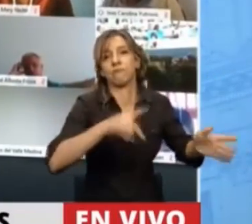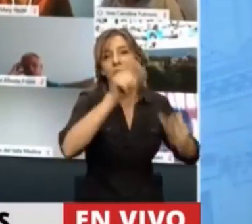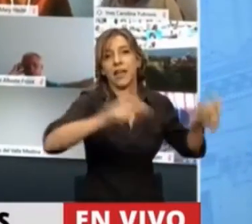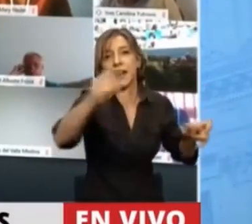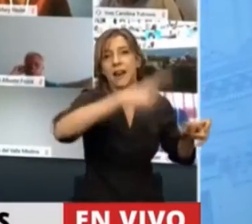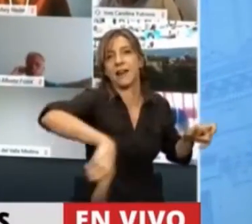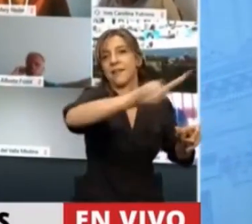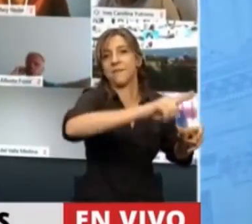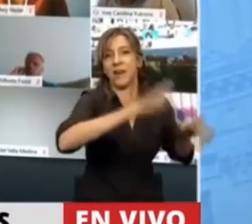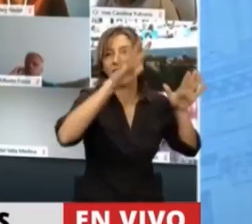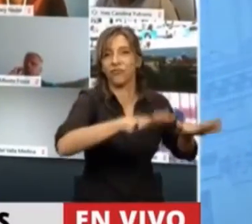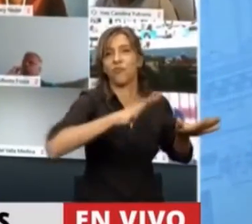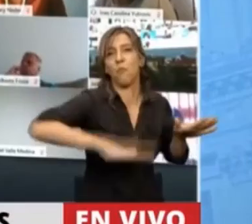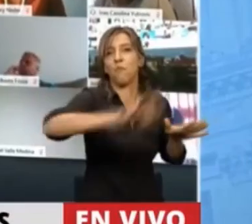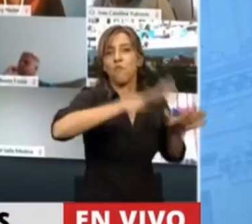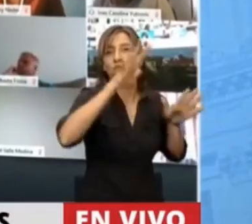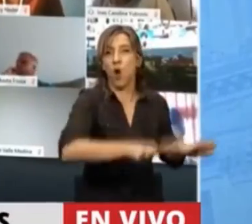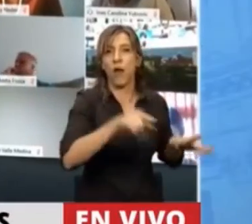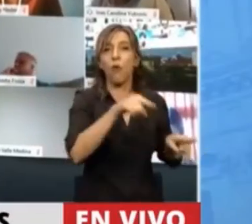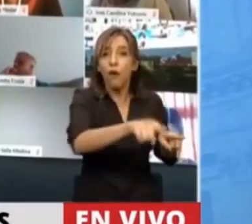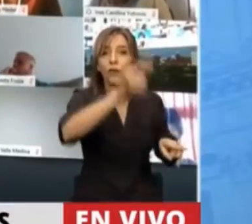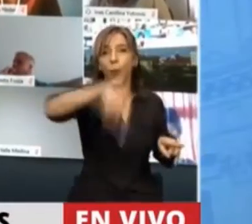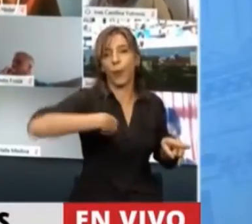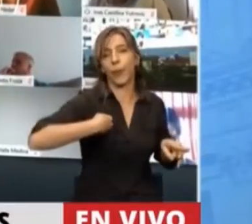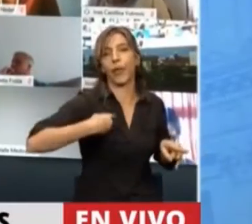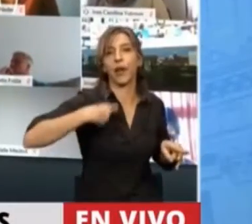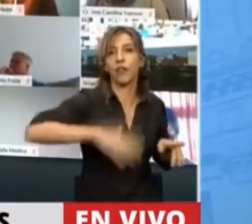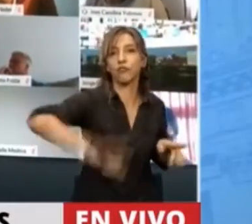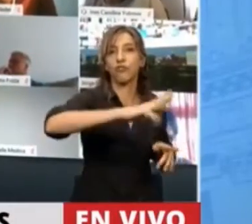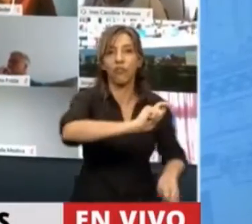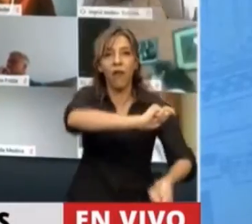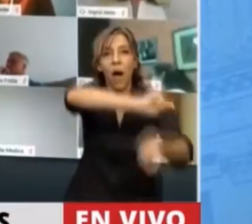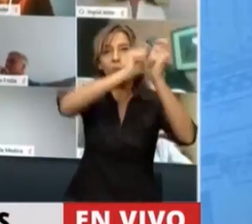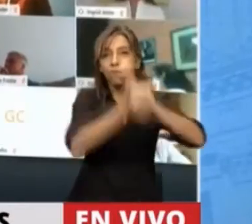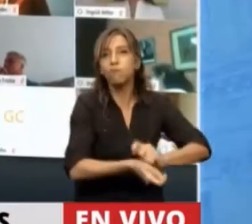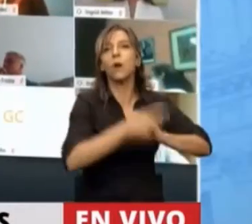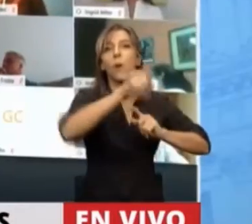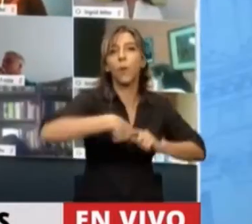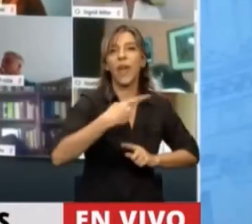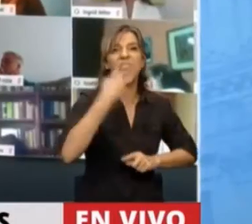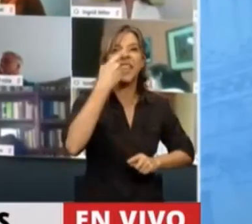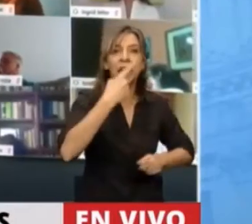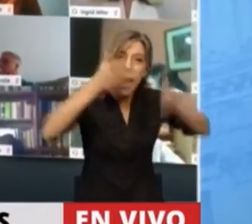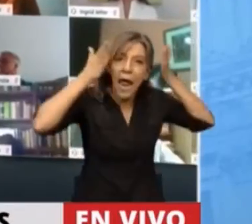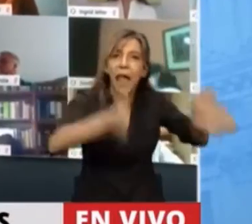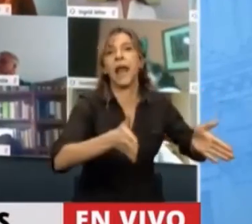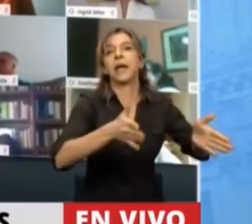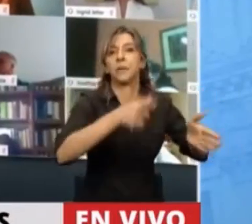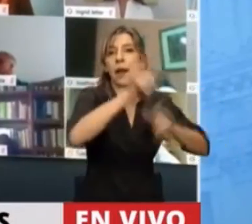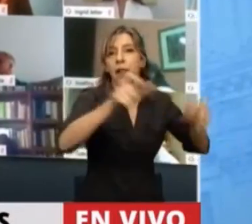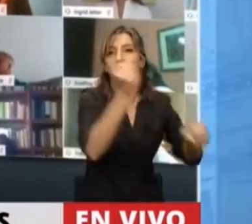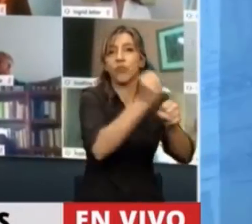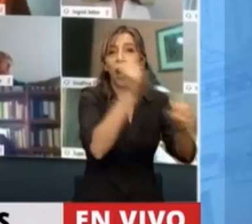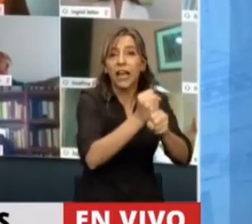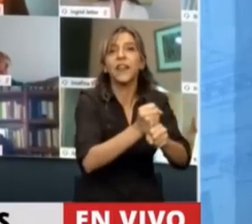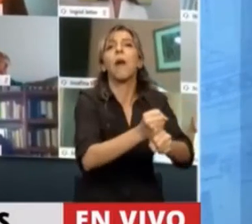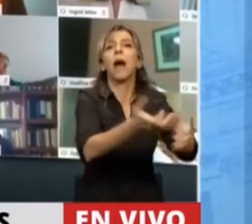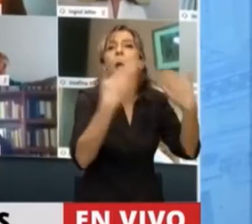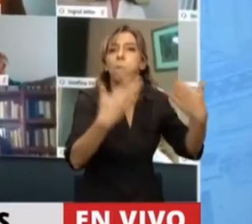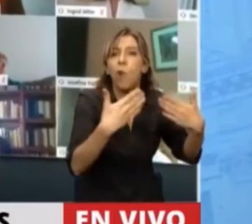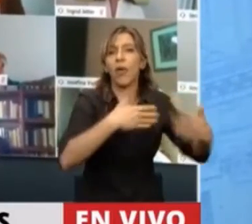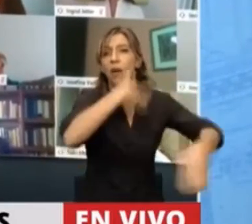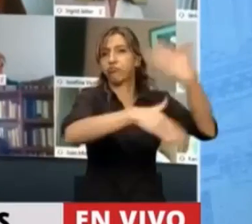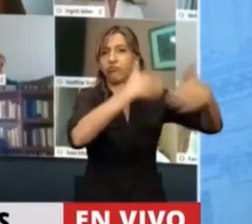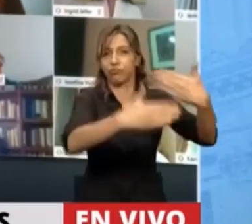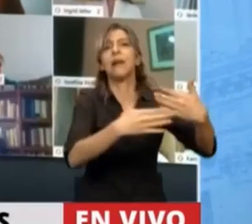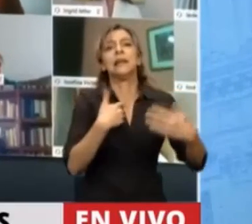cambie de raíz la orientación social y ponga los intereses del pueblo trabajador por delante para que esta crisis la paguen los banqueros, los